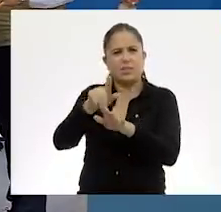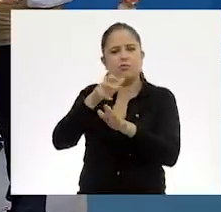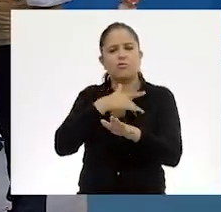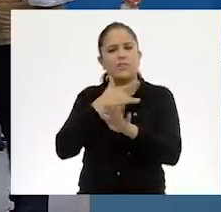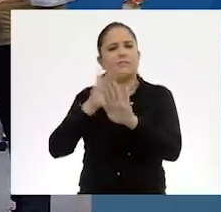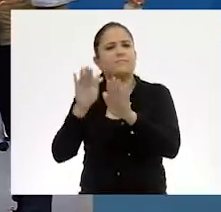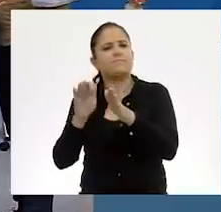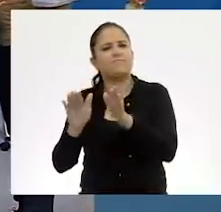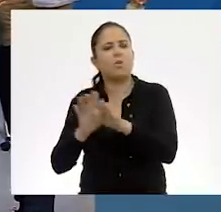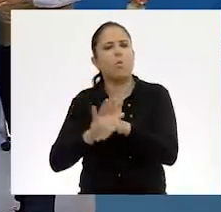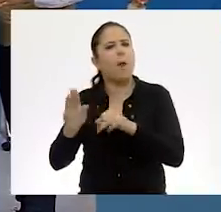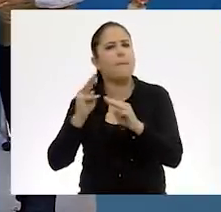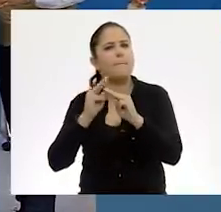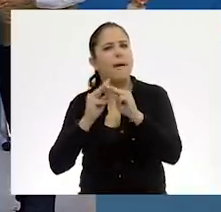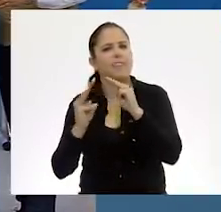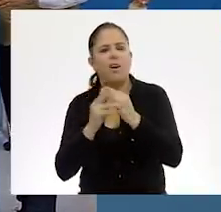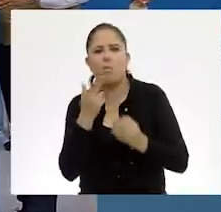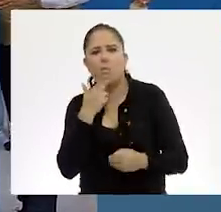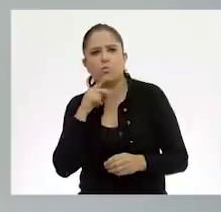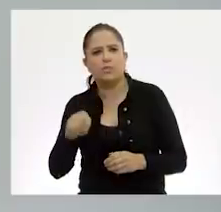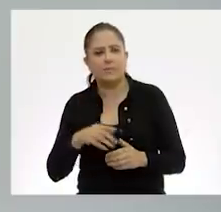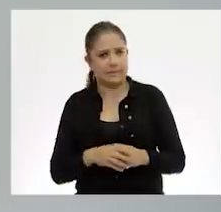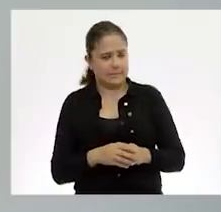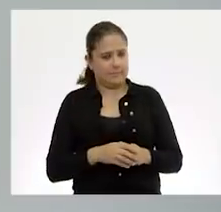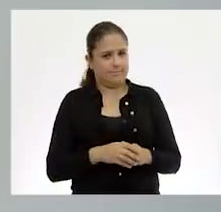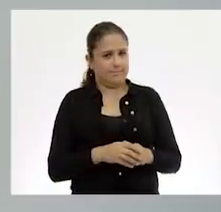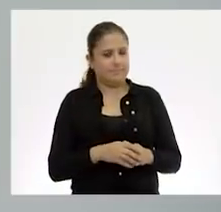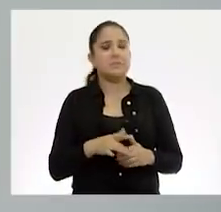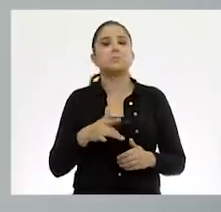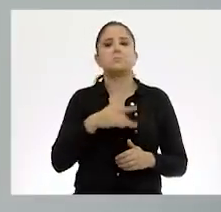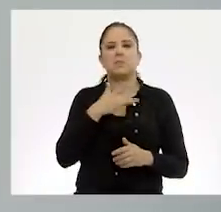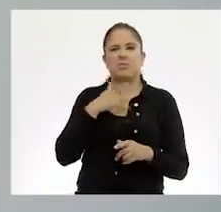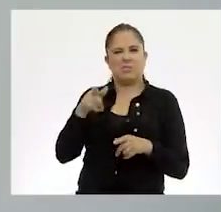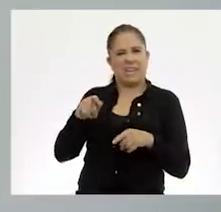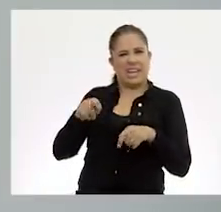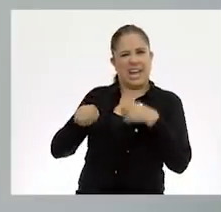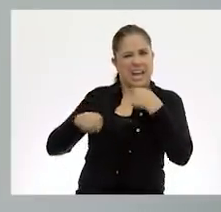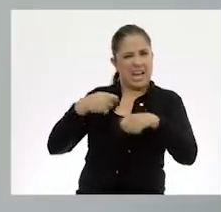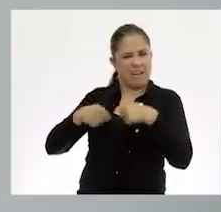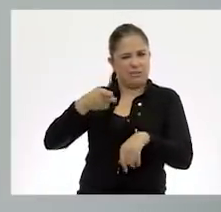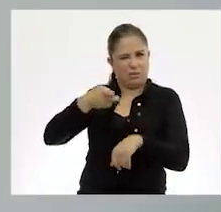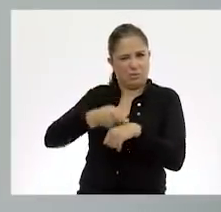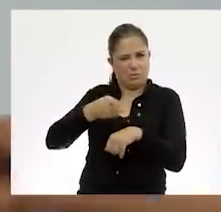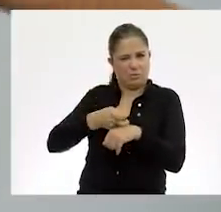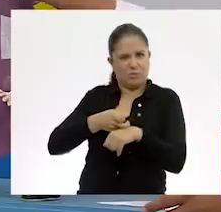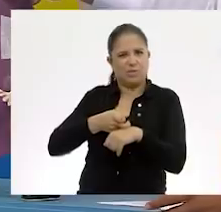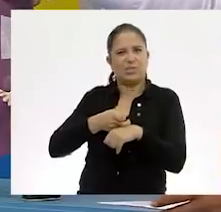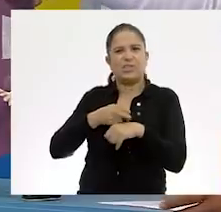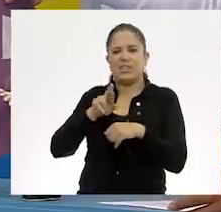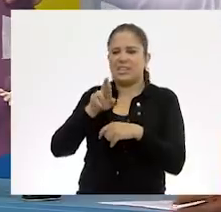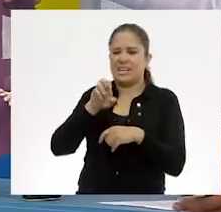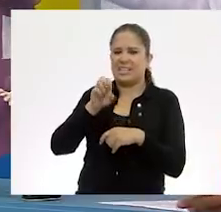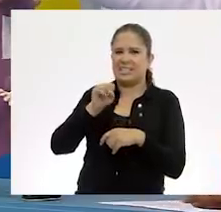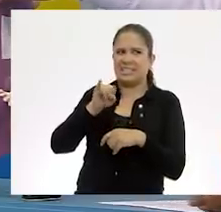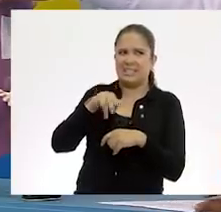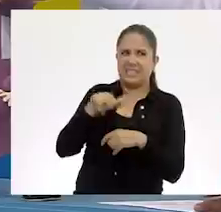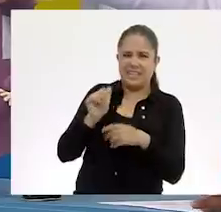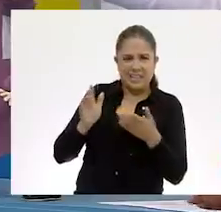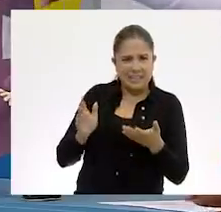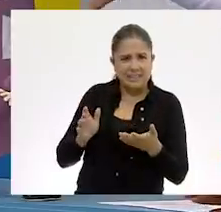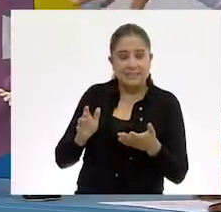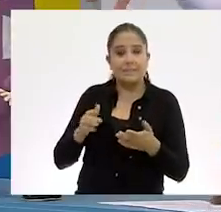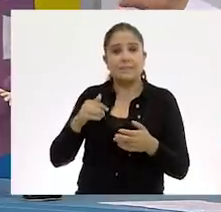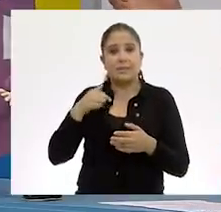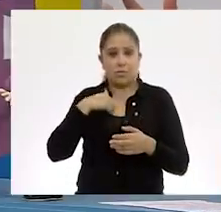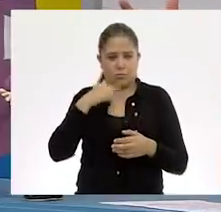está hecho. Bueno, es cartón. Papel, cartón. ¿Como resina? Ajá. Y me